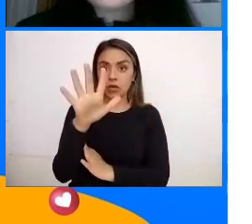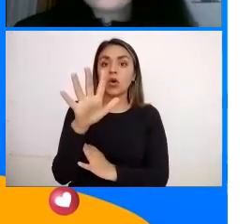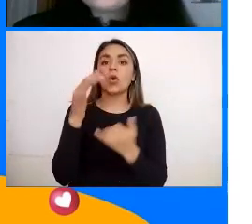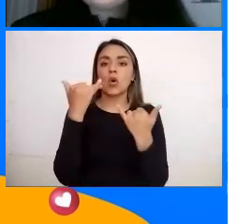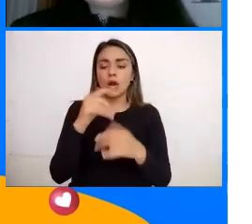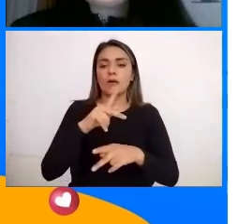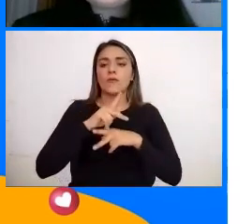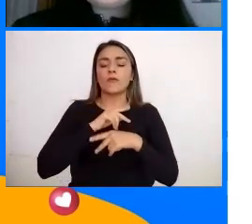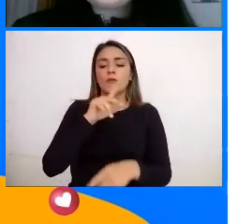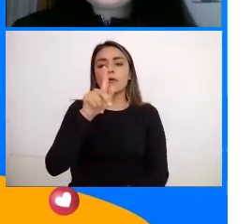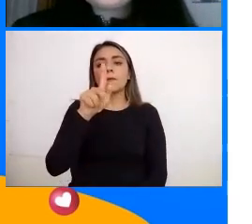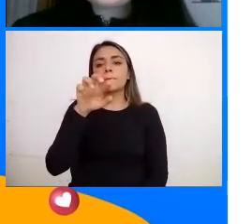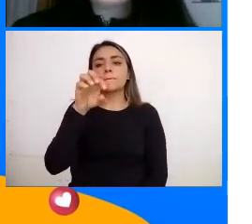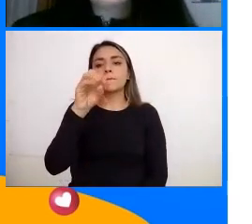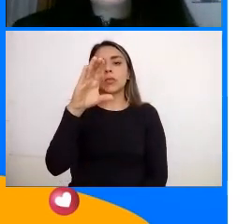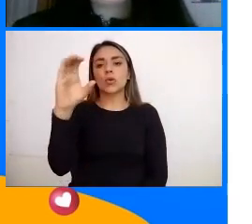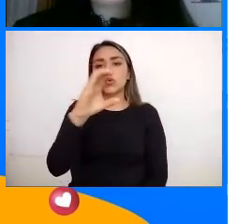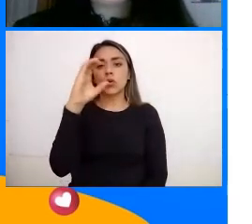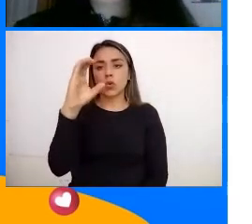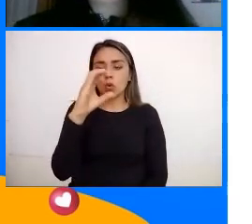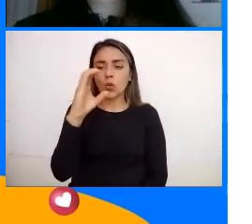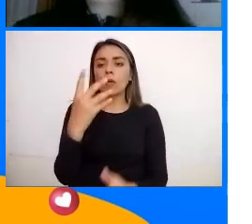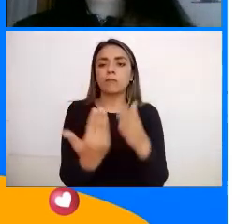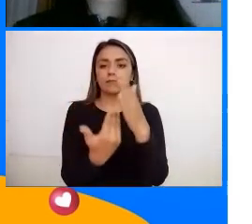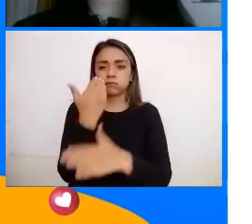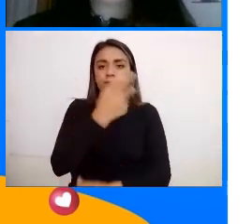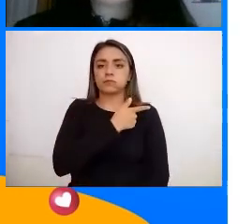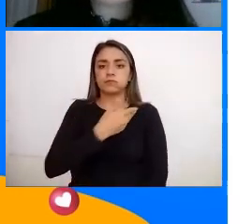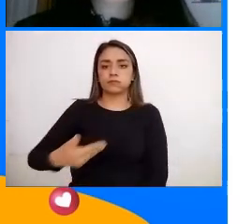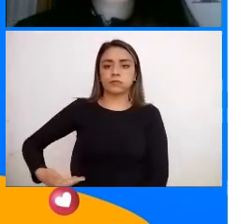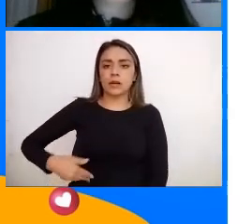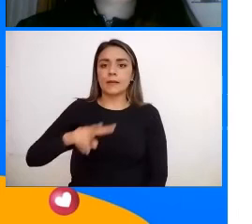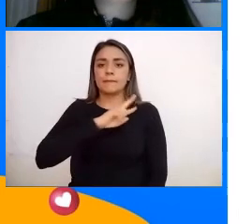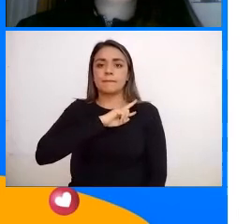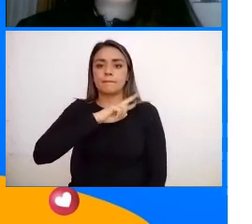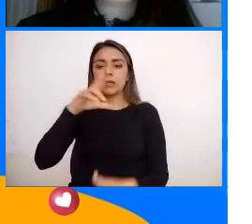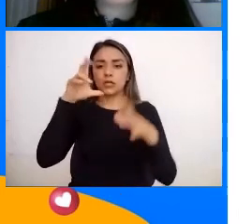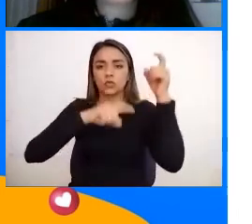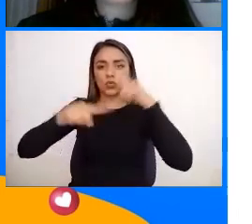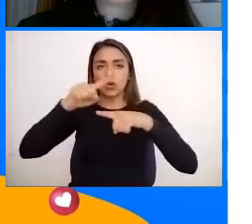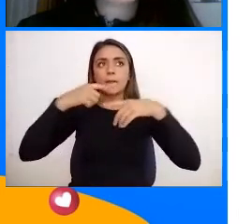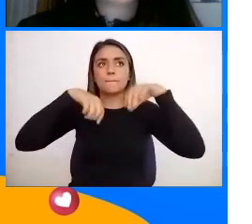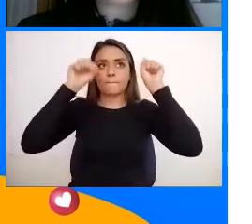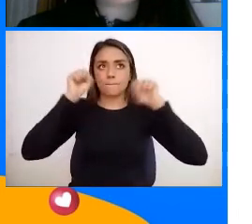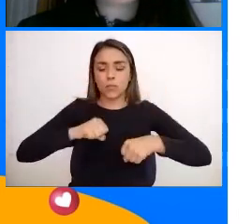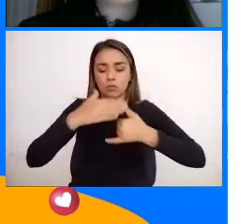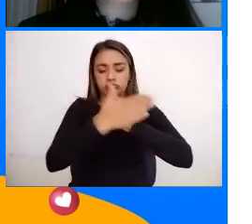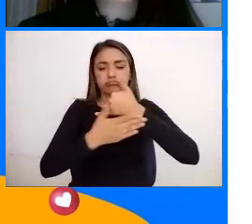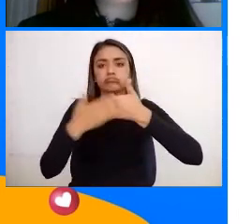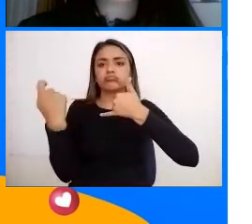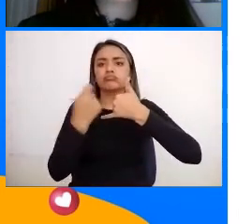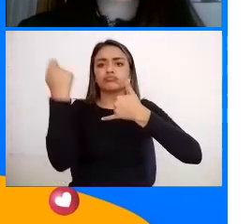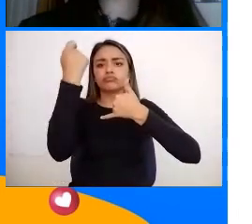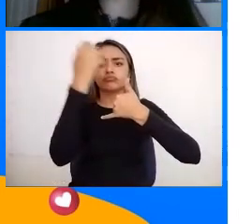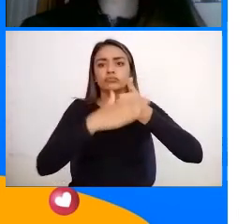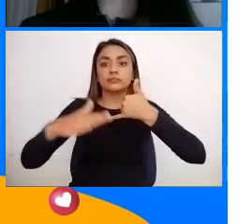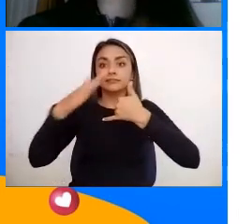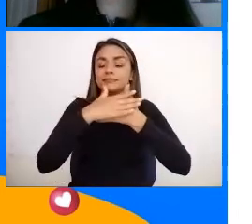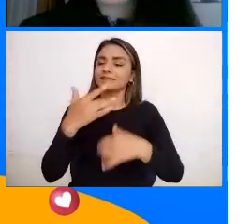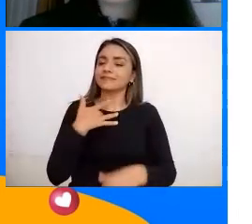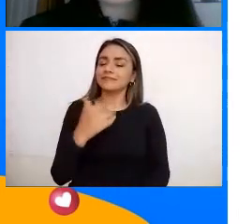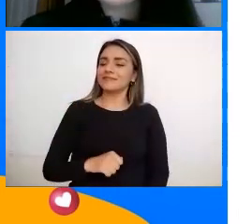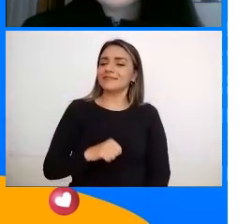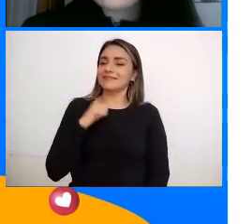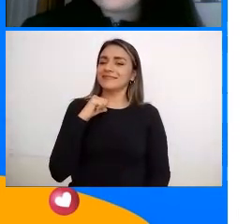ProColombia Crea su Vicepresidencia De turismo Con el fin De promover el país Y les quiero contar Chicos Que yo me siento Muy